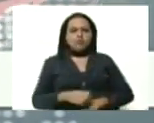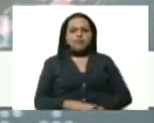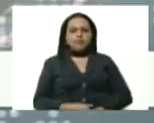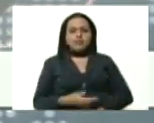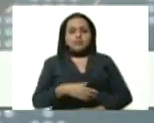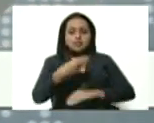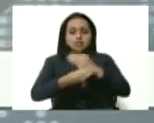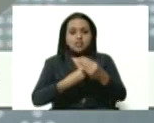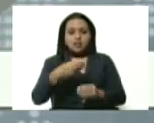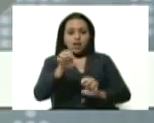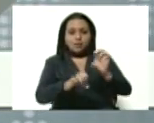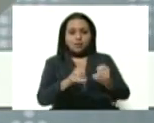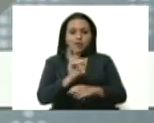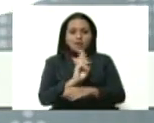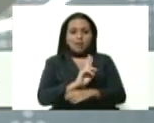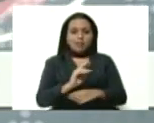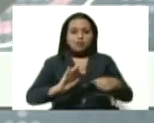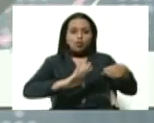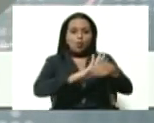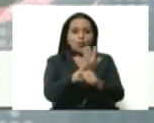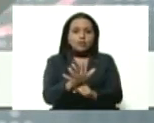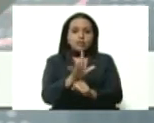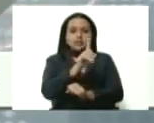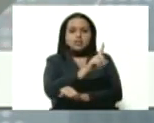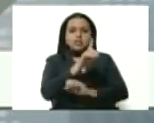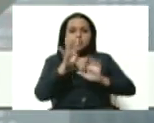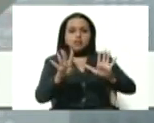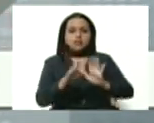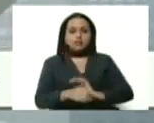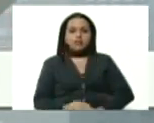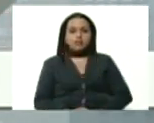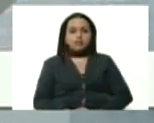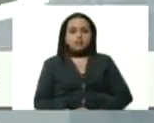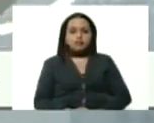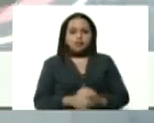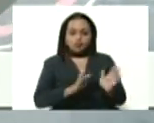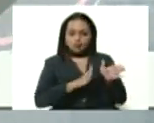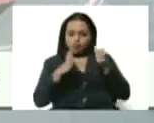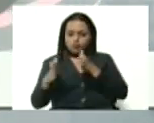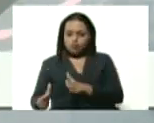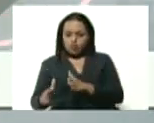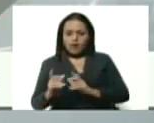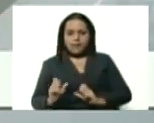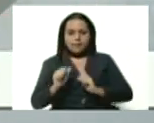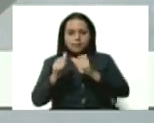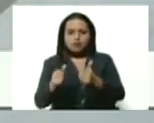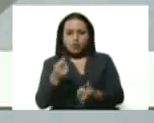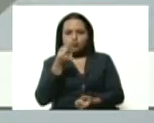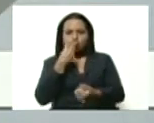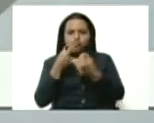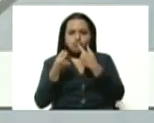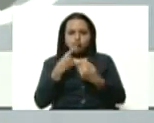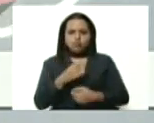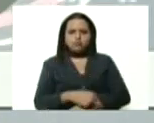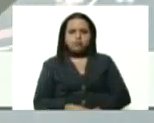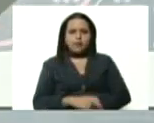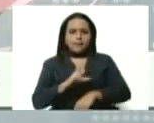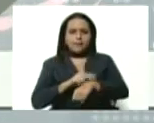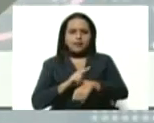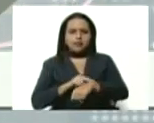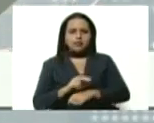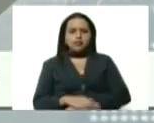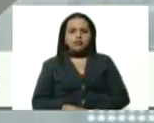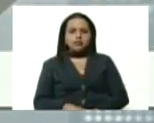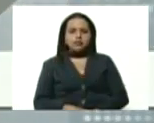prueba rápida que dio positiva para COVID-19, fue aislada y se inició tratamiento según el protocolo, pero la evolución